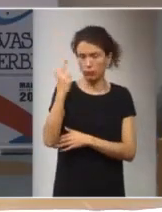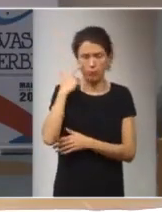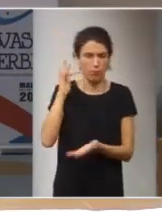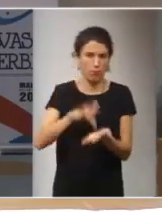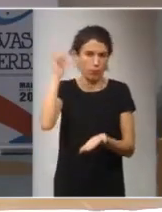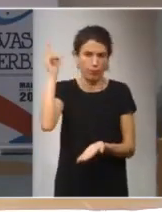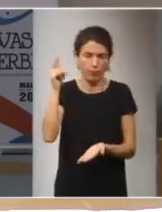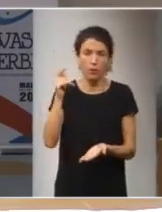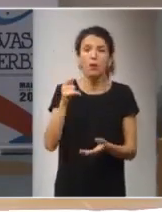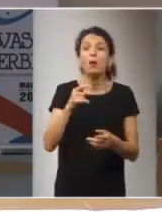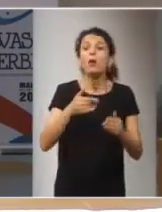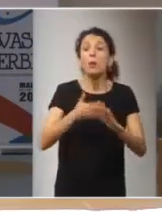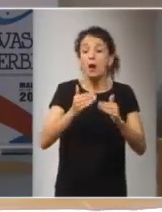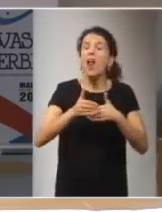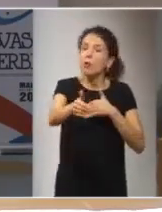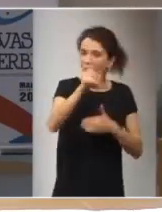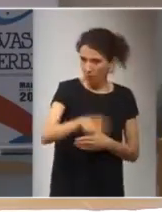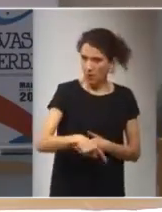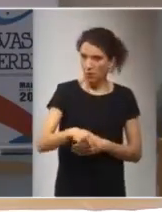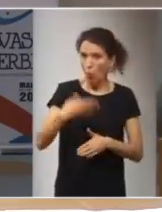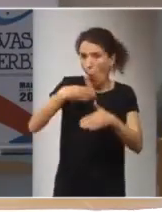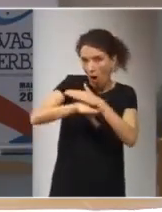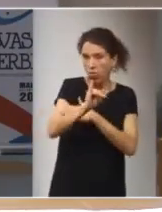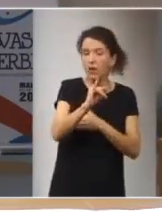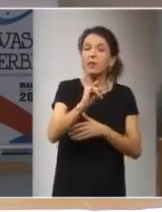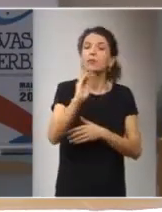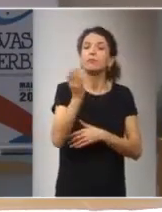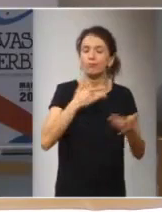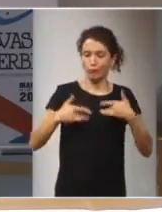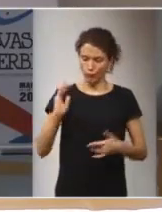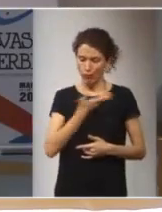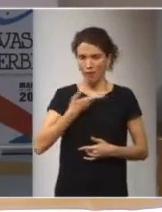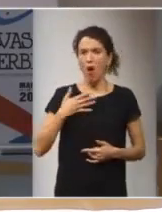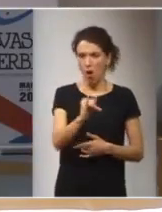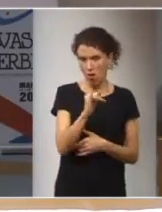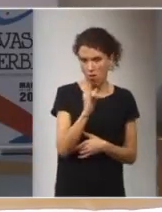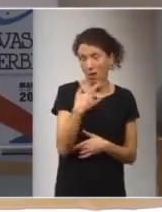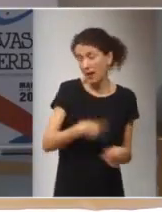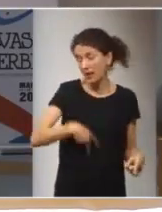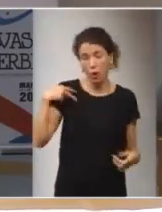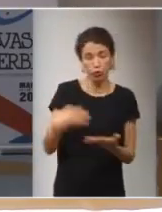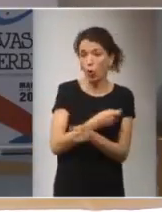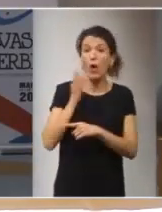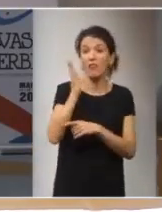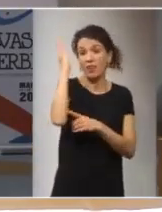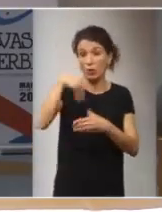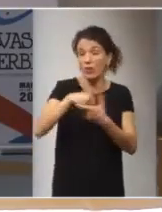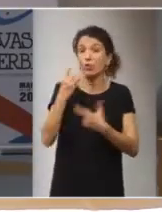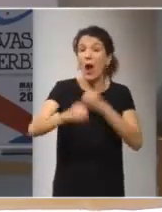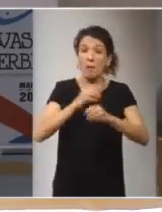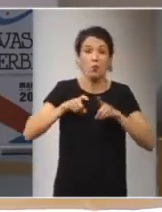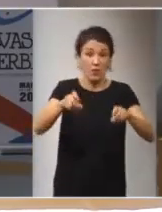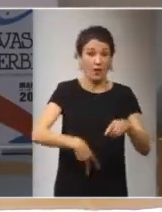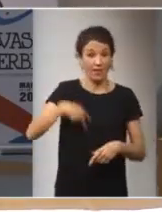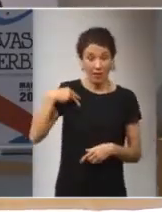y a largo plazo y van a ser efectos también bueno en general todos los efectos de las armas nucleares